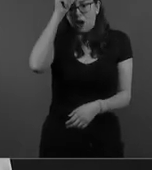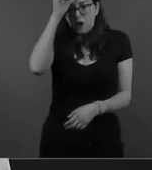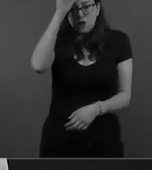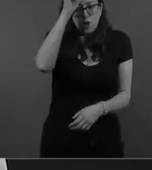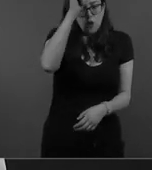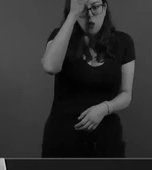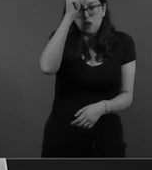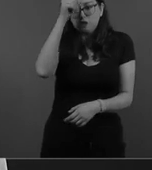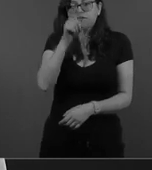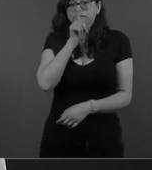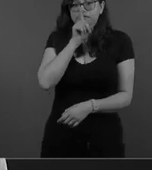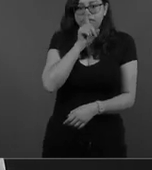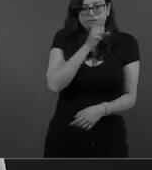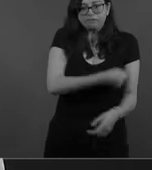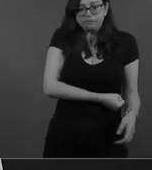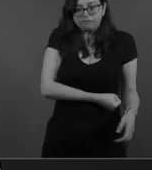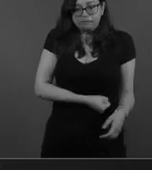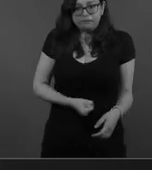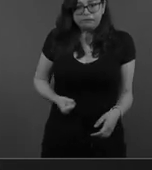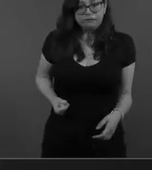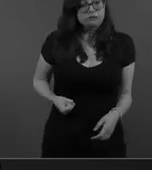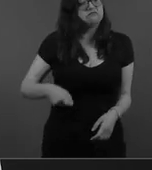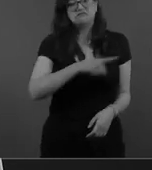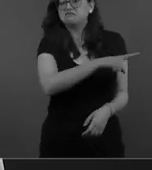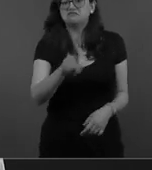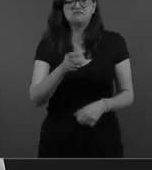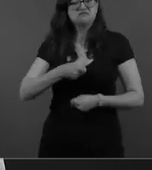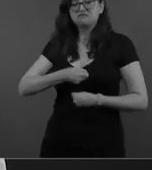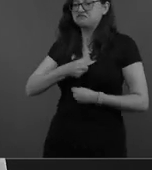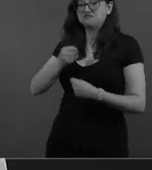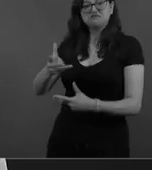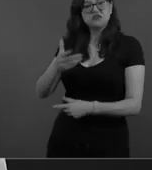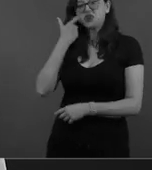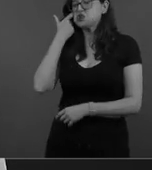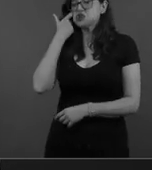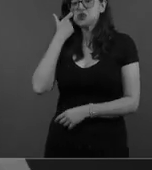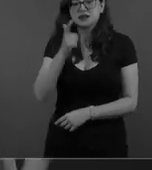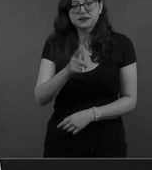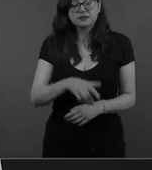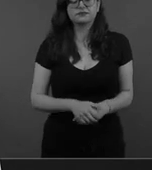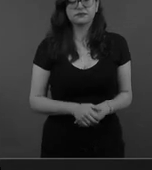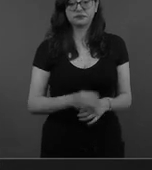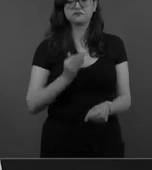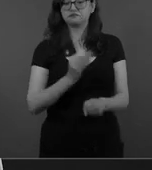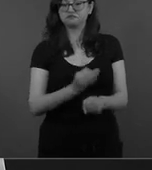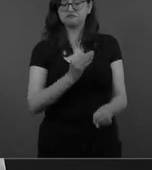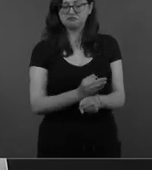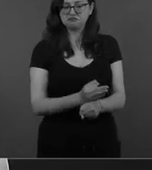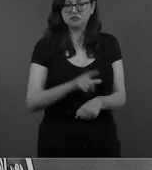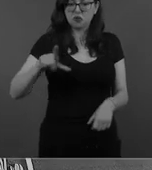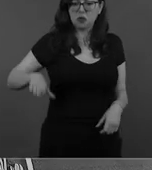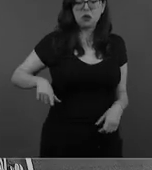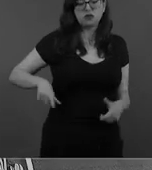en ese sentido estamos haciendo un esfuerzo mayúsculo para que puedan aportar información